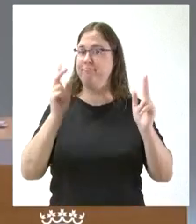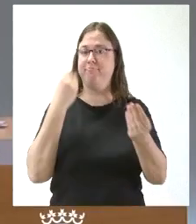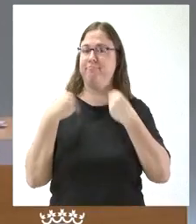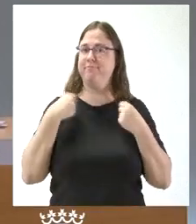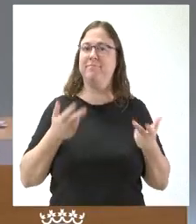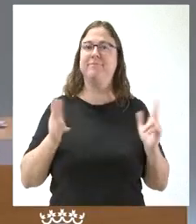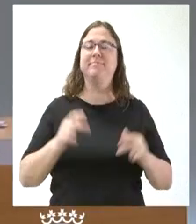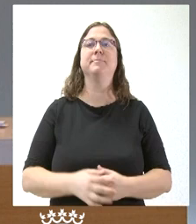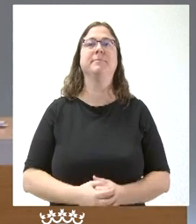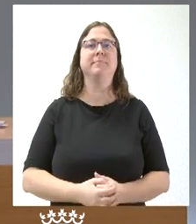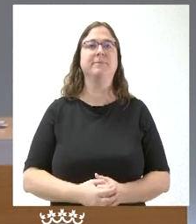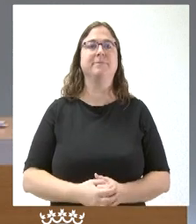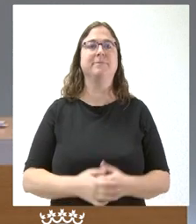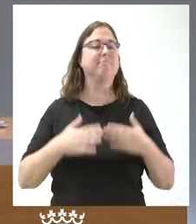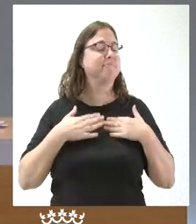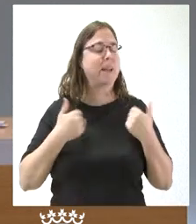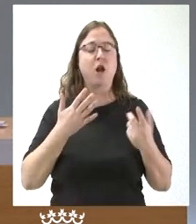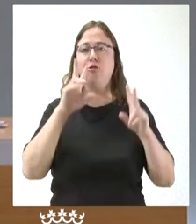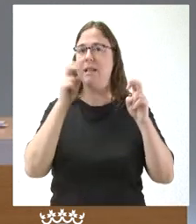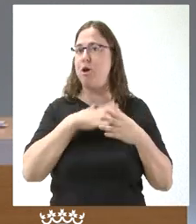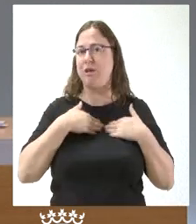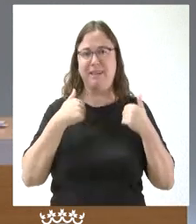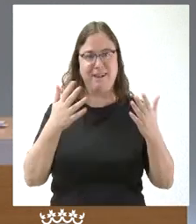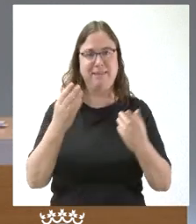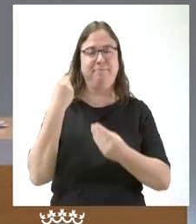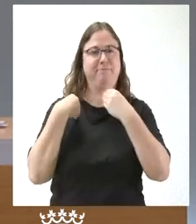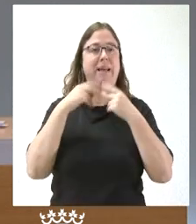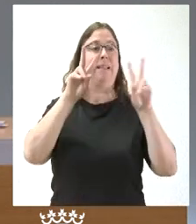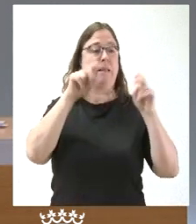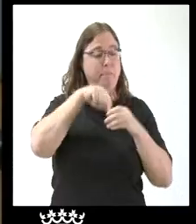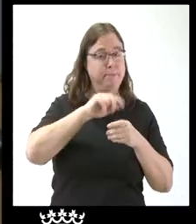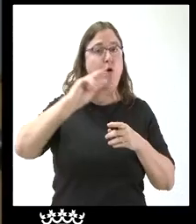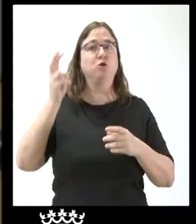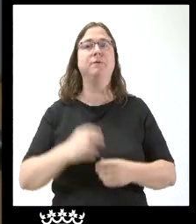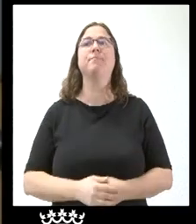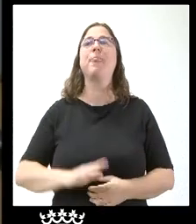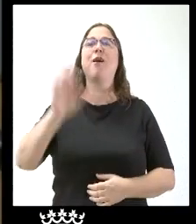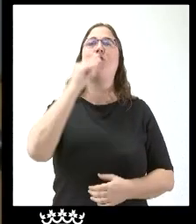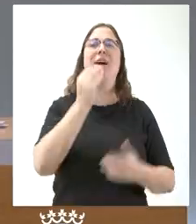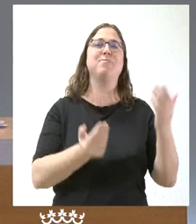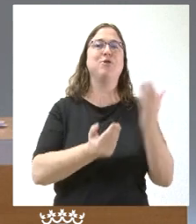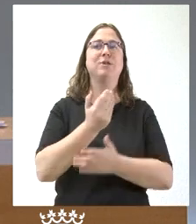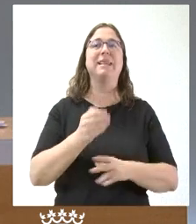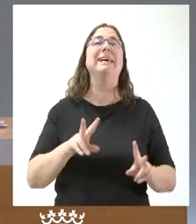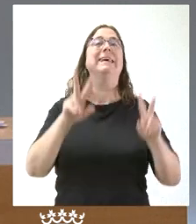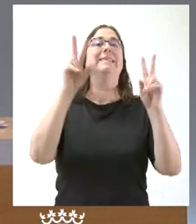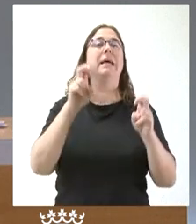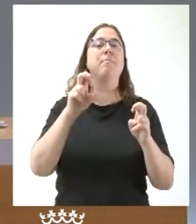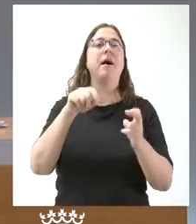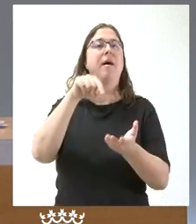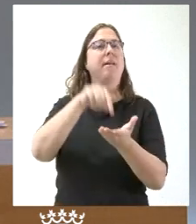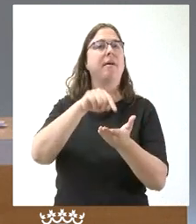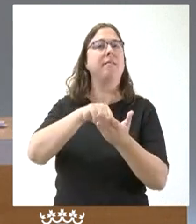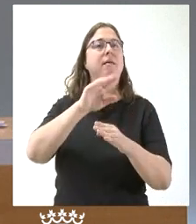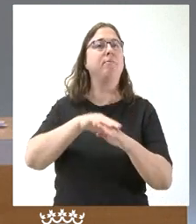preguntas por si desean formular alguna sobre este asunto o sobre cualquier otro que sea de su interés. Sí, hola, buenos días. Sobre el requerimiento para